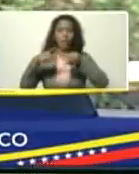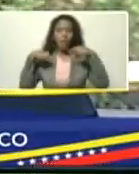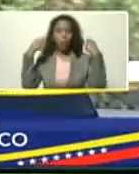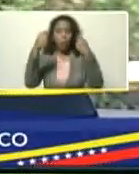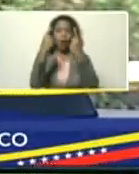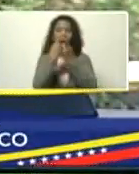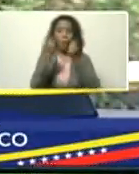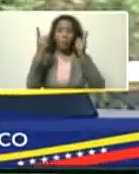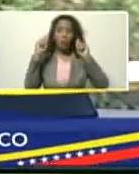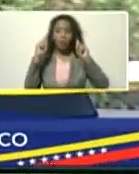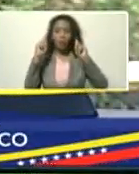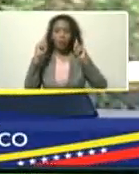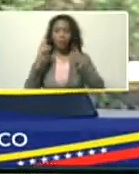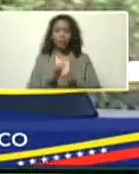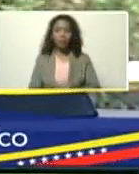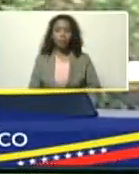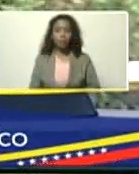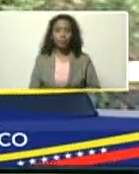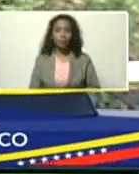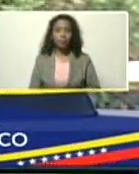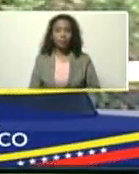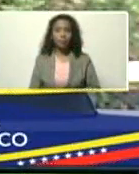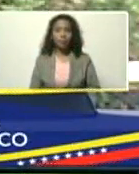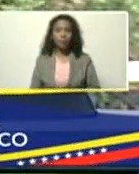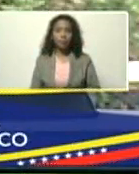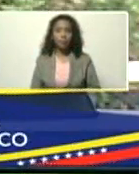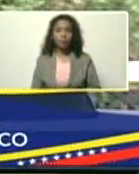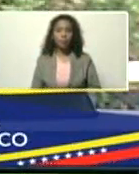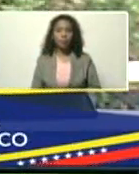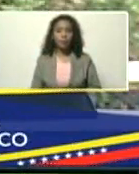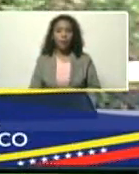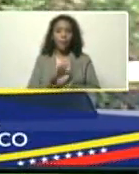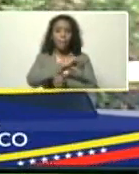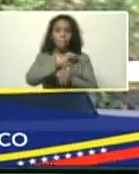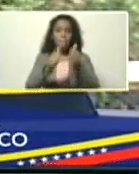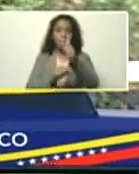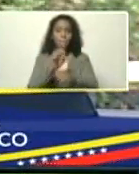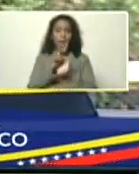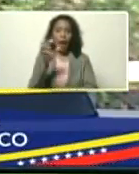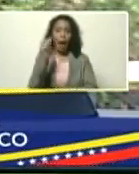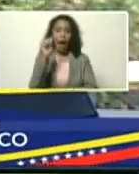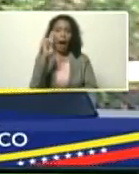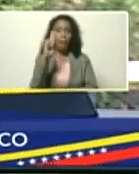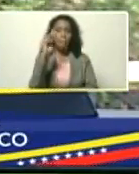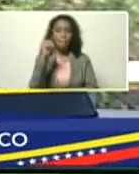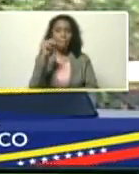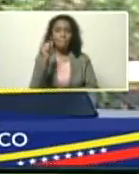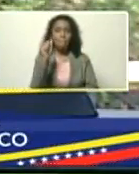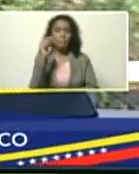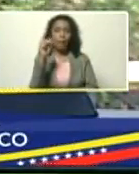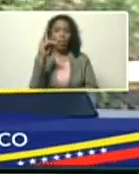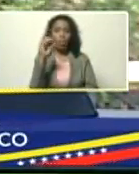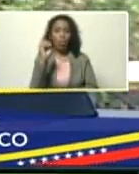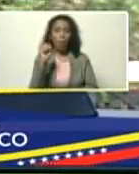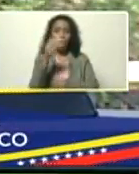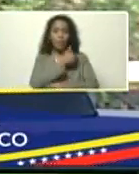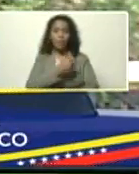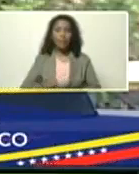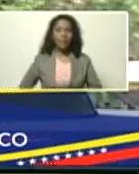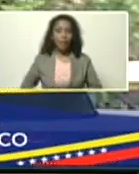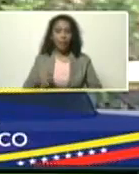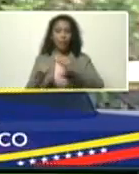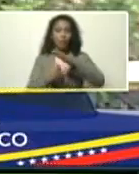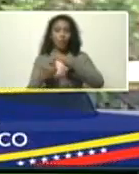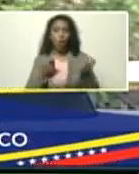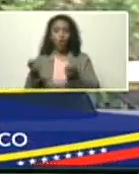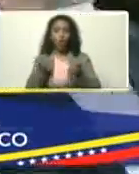Ambiente, Frutos Vivas, Vice-Rector, Armando Portillo Urdaneta, Presidente del Instituto para el Control y